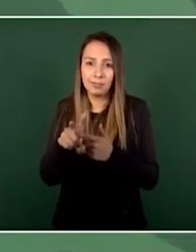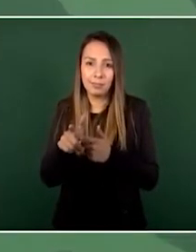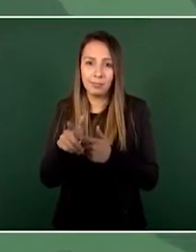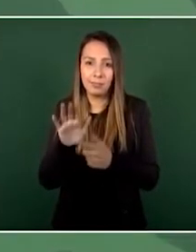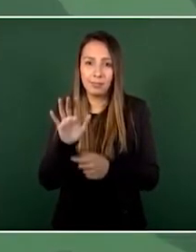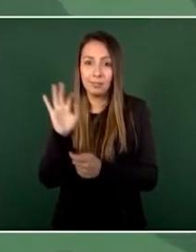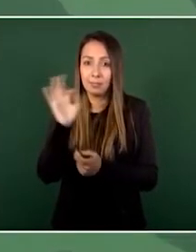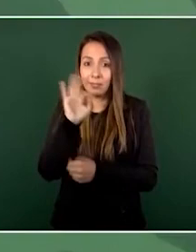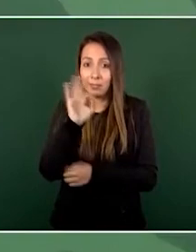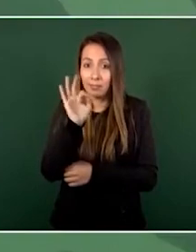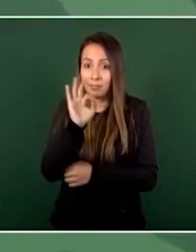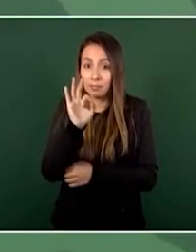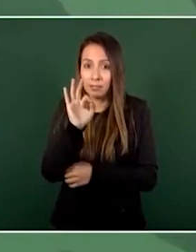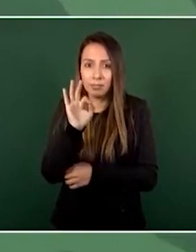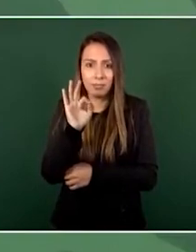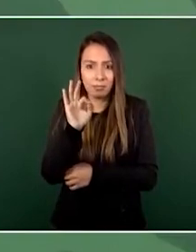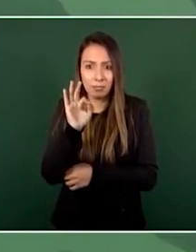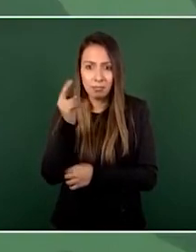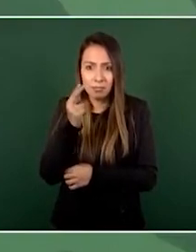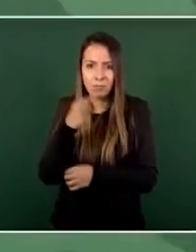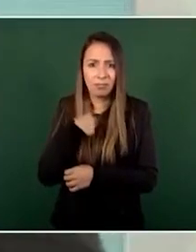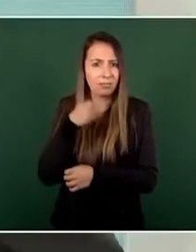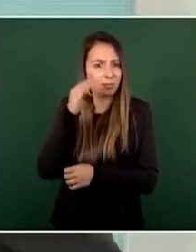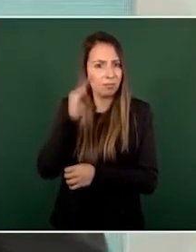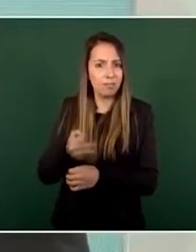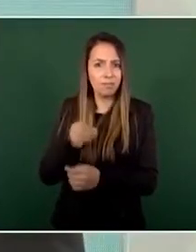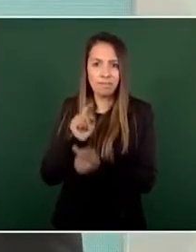necesario se lo voy a plantear al presidente Biden